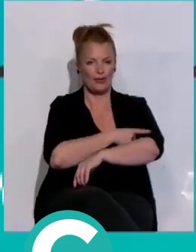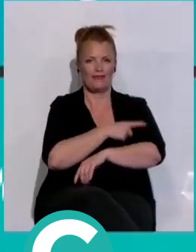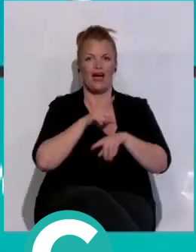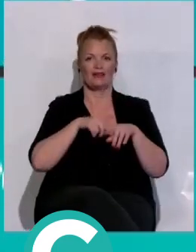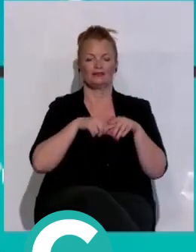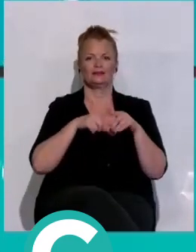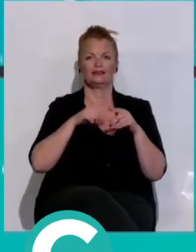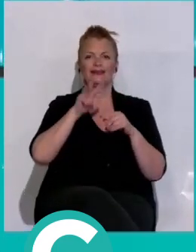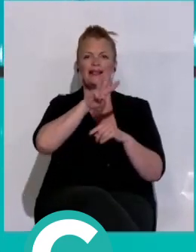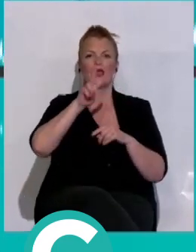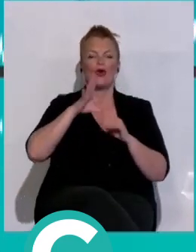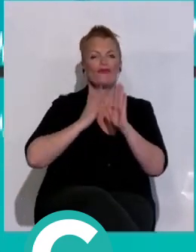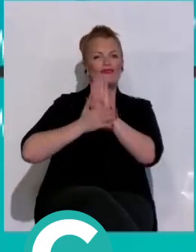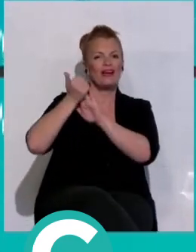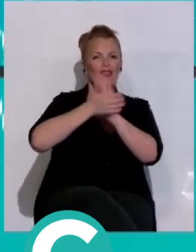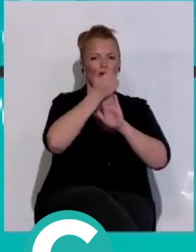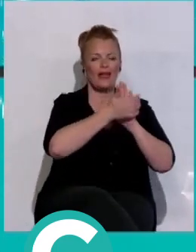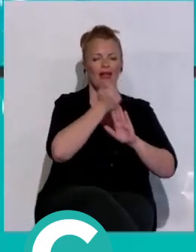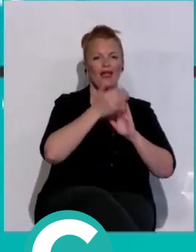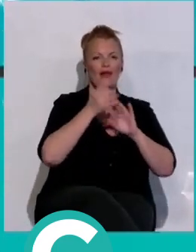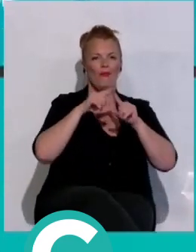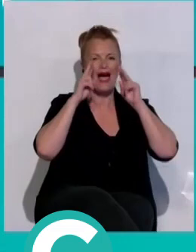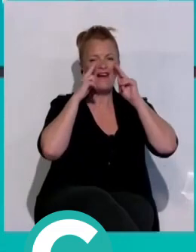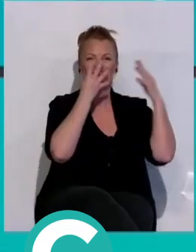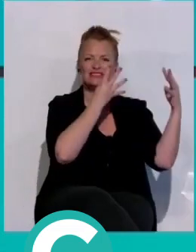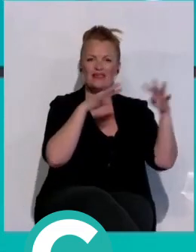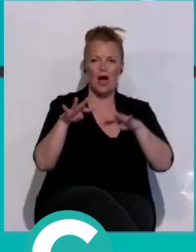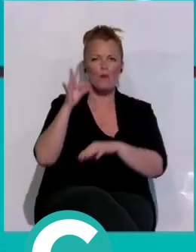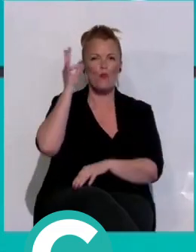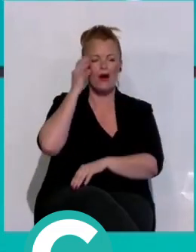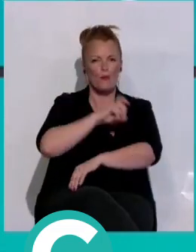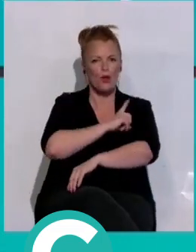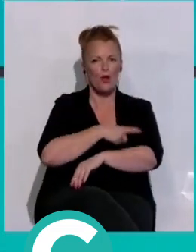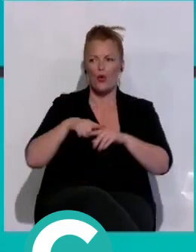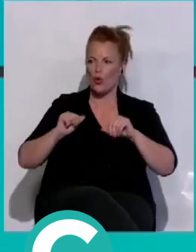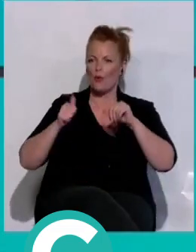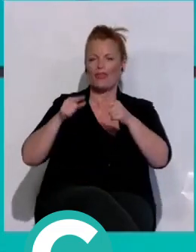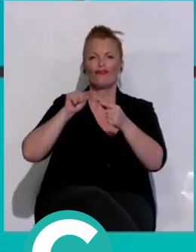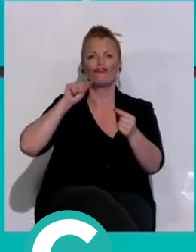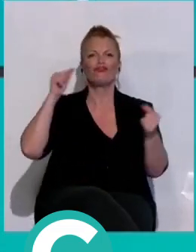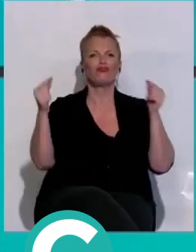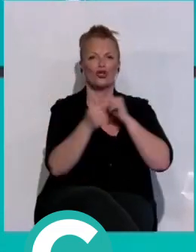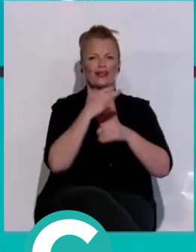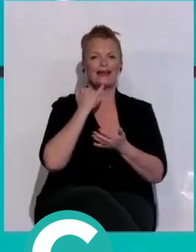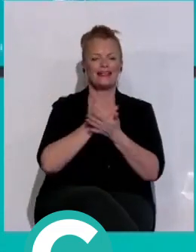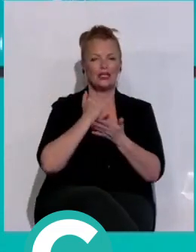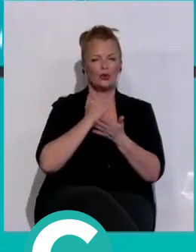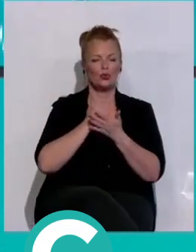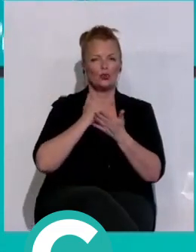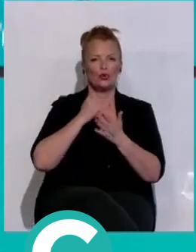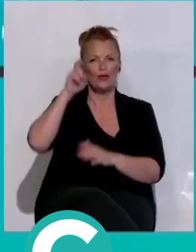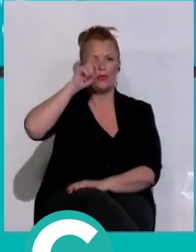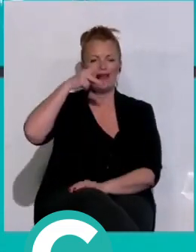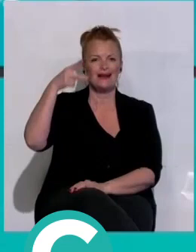federaciones y dará visibilidad a la mujer en el deporte, ha dado comienzo con un foro en el Instituto de Educación Secundaria Fernando